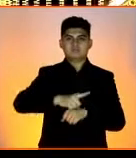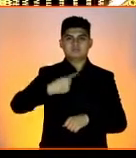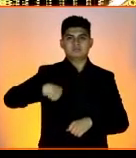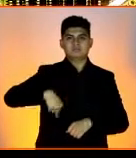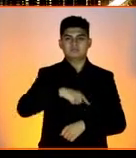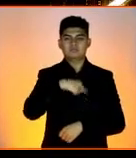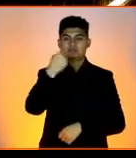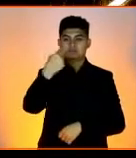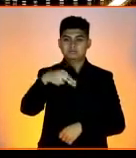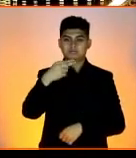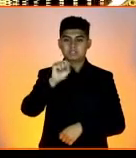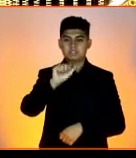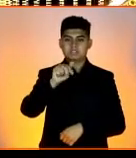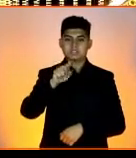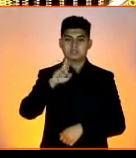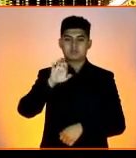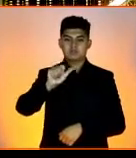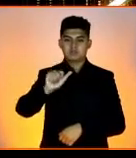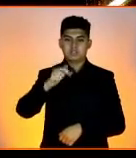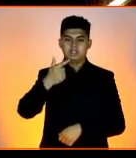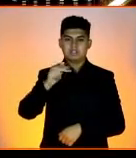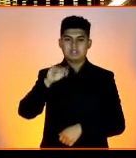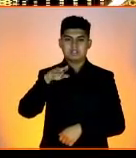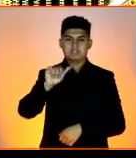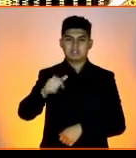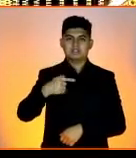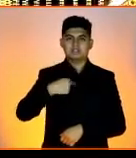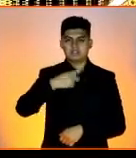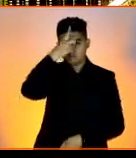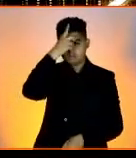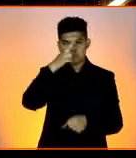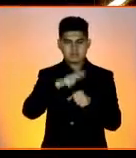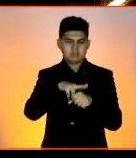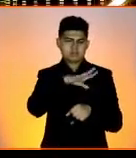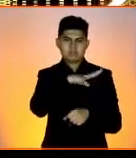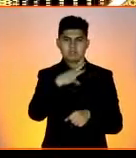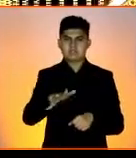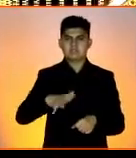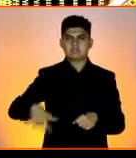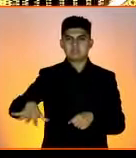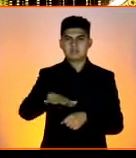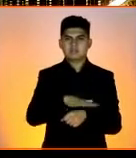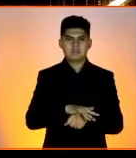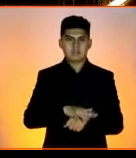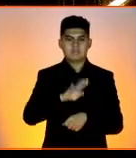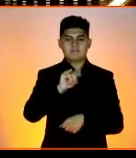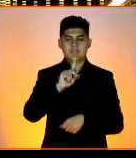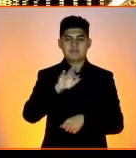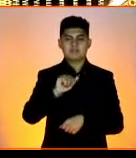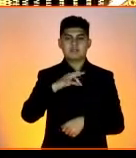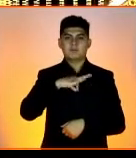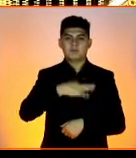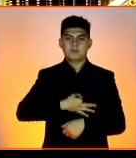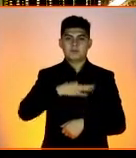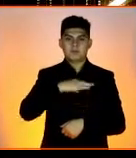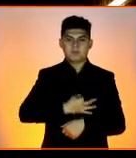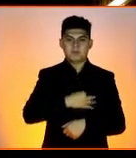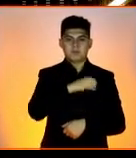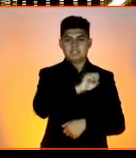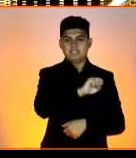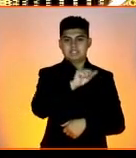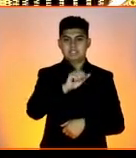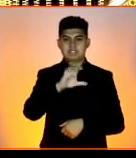Saúl Iruenas Aguiñaga. Soy el director general de Valper Toluca, S.A. de CBL.